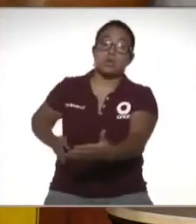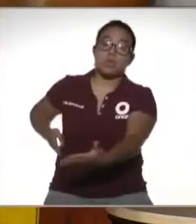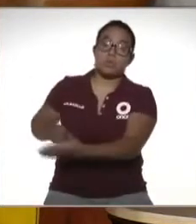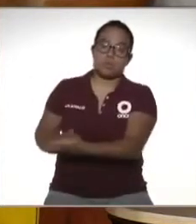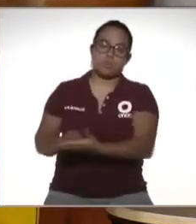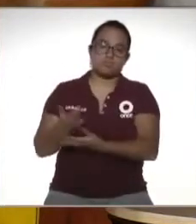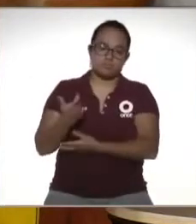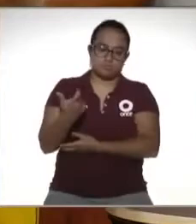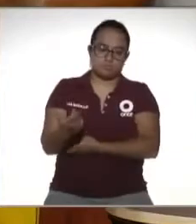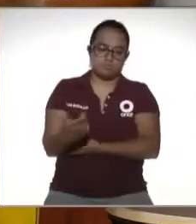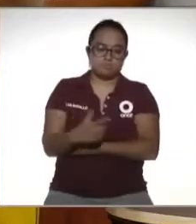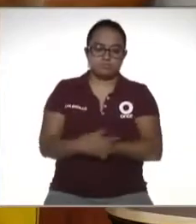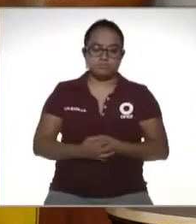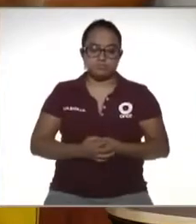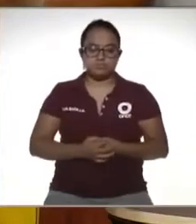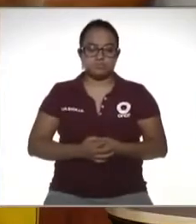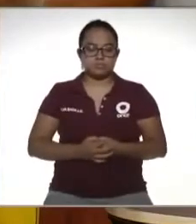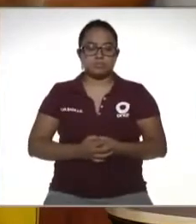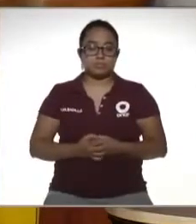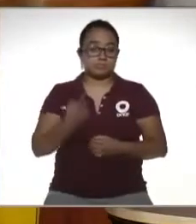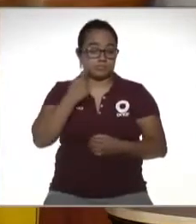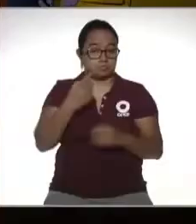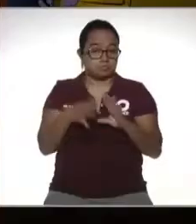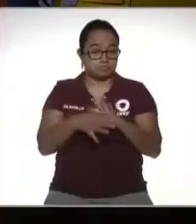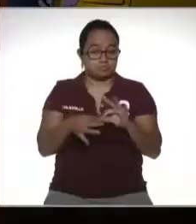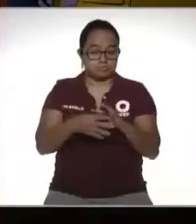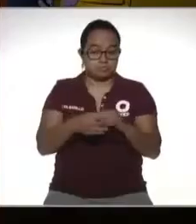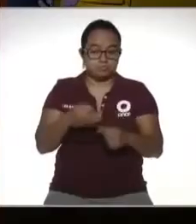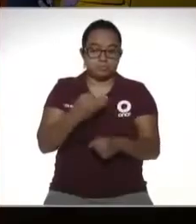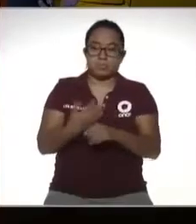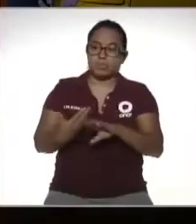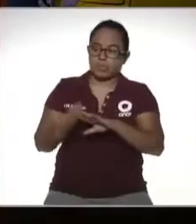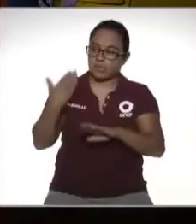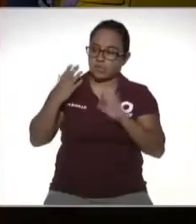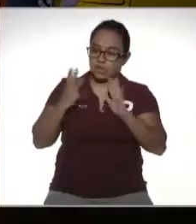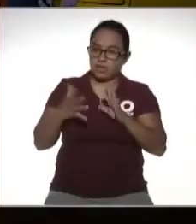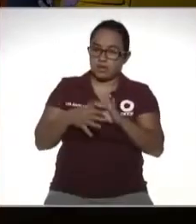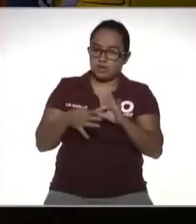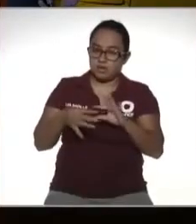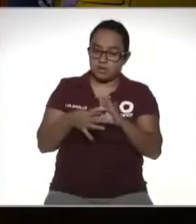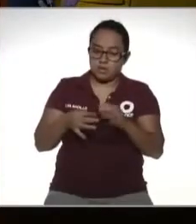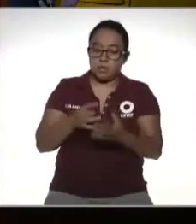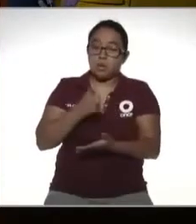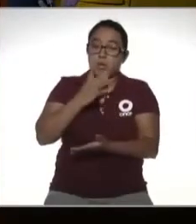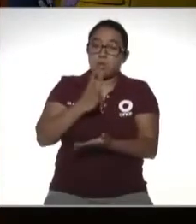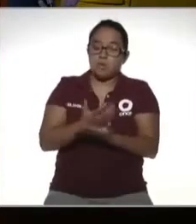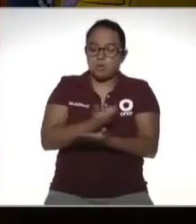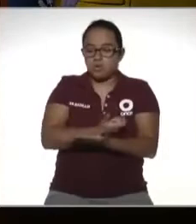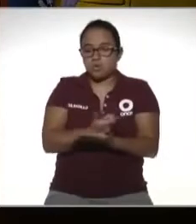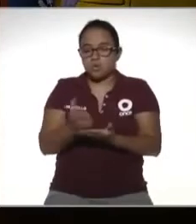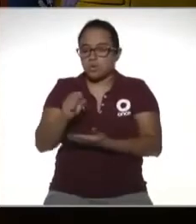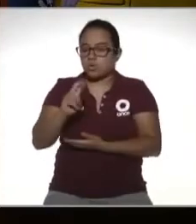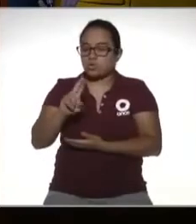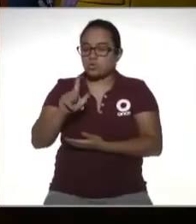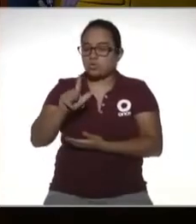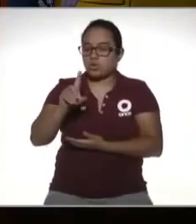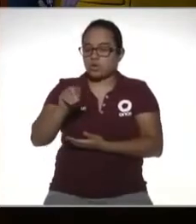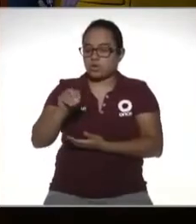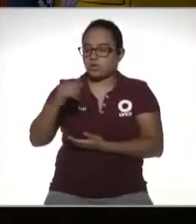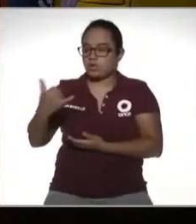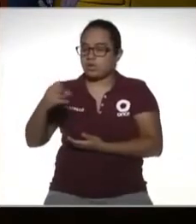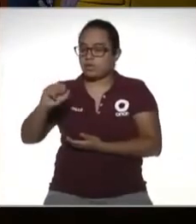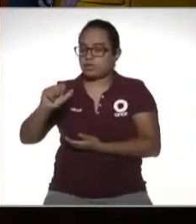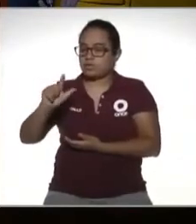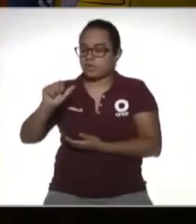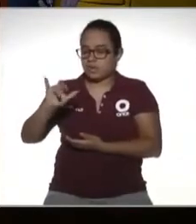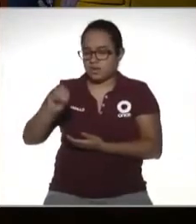económica aquí vale la pena agregar y lo hemos mencionado anteriormente cuando solo hablamos de suelos y salarios digamos estamos